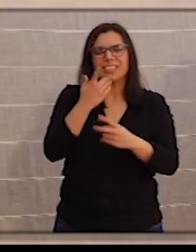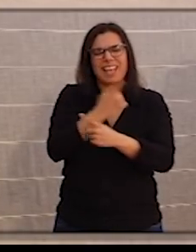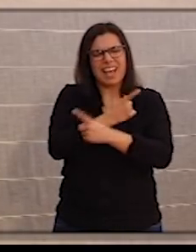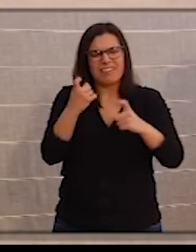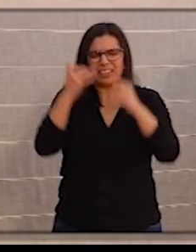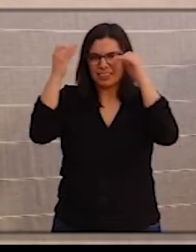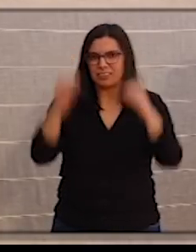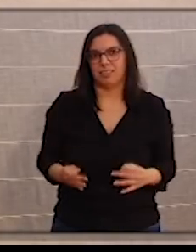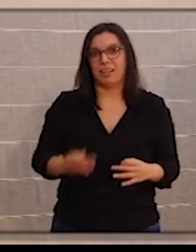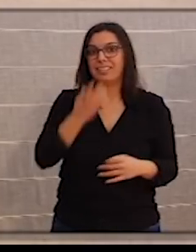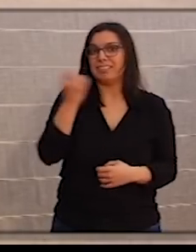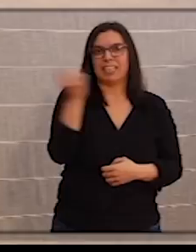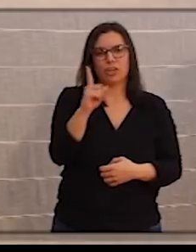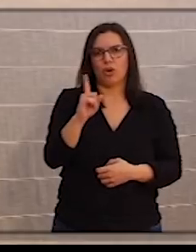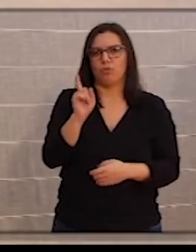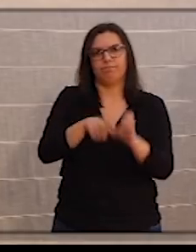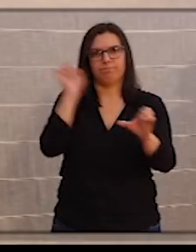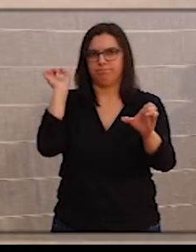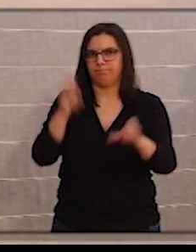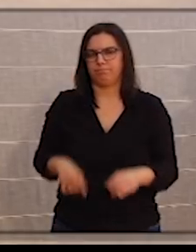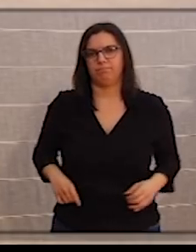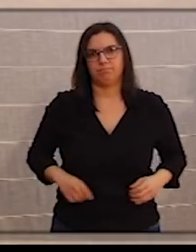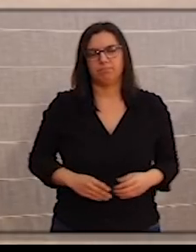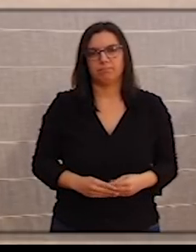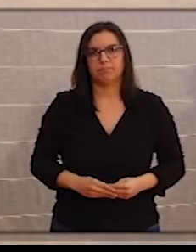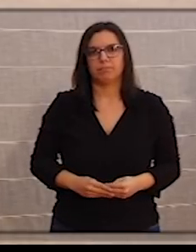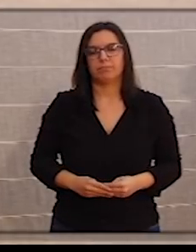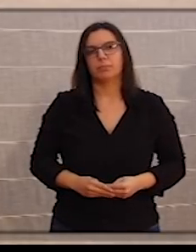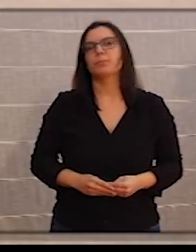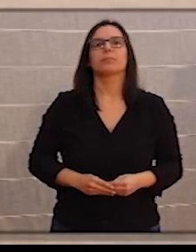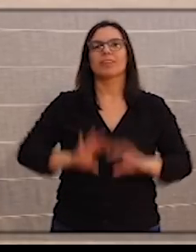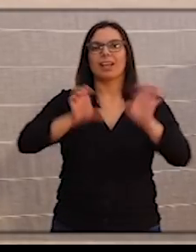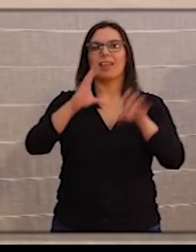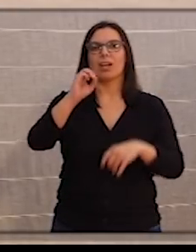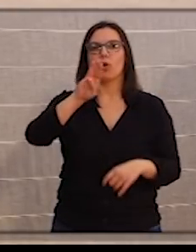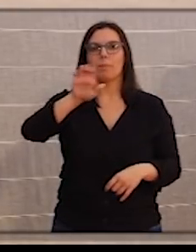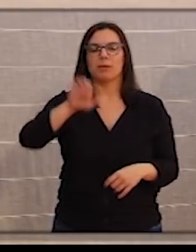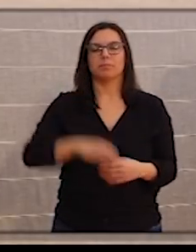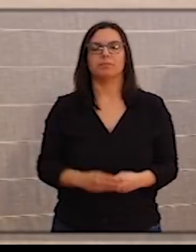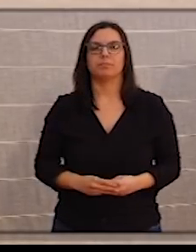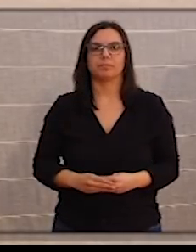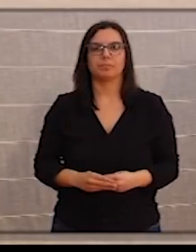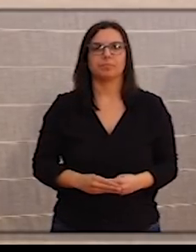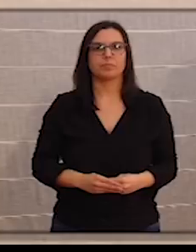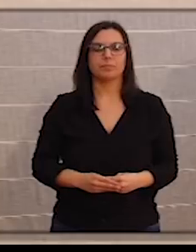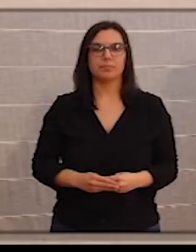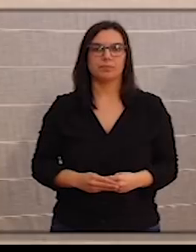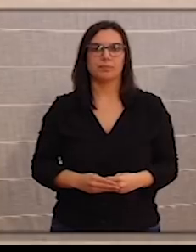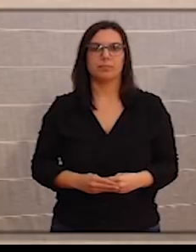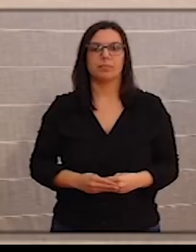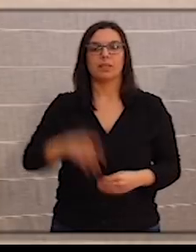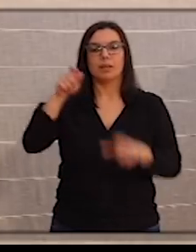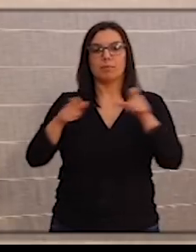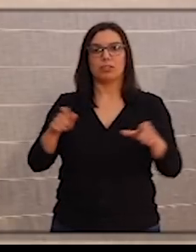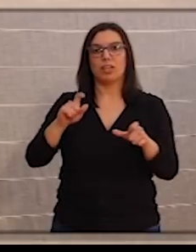casos de extrema y urgente necesidad. Laura Ríos, Cadena Copé. ¿Con qué medio se va a controlar la entrada de